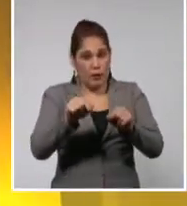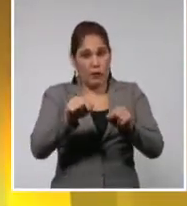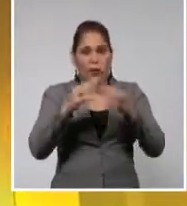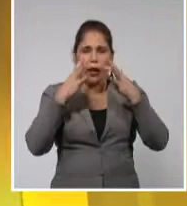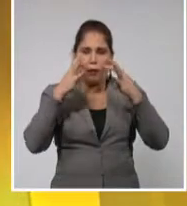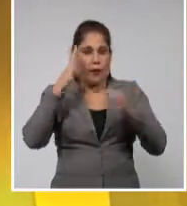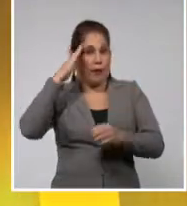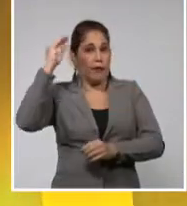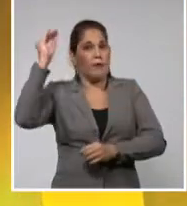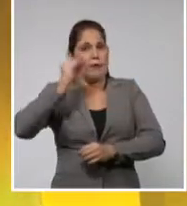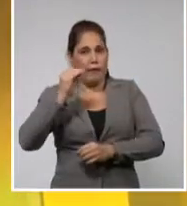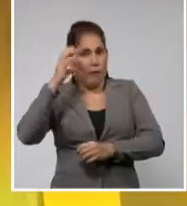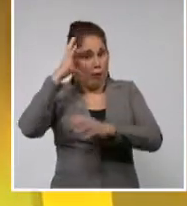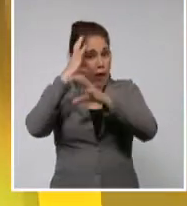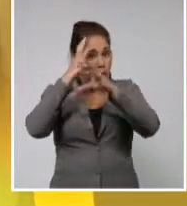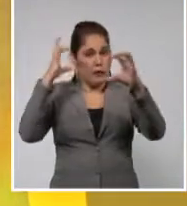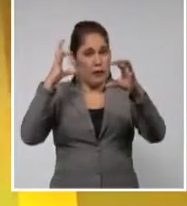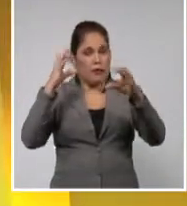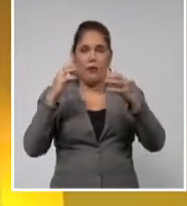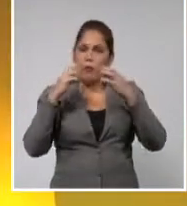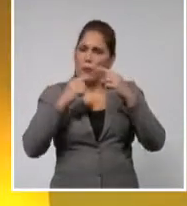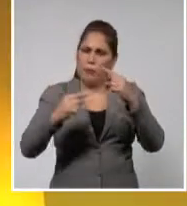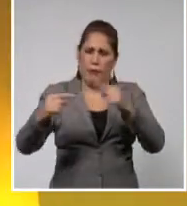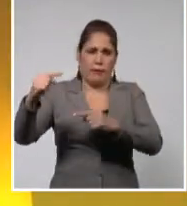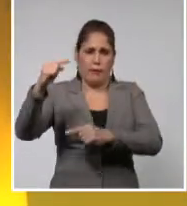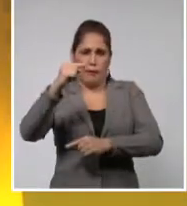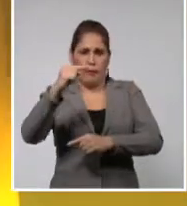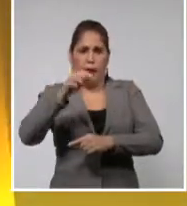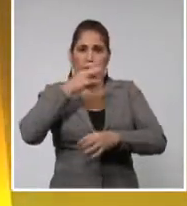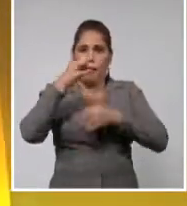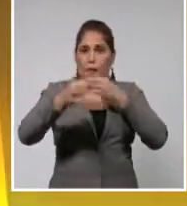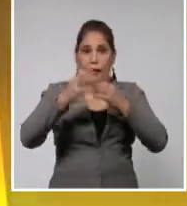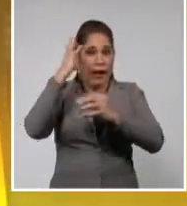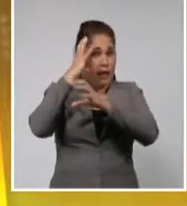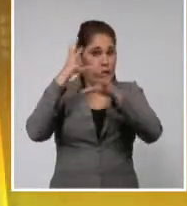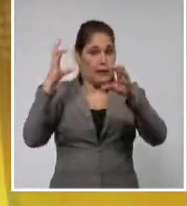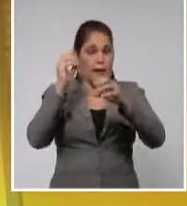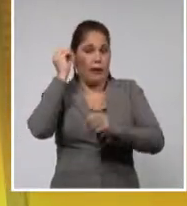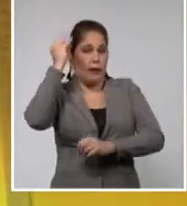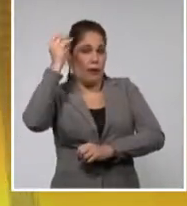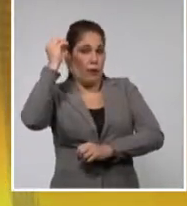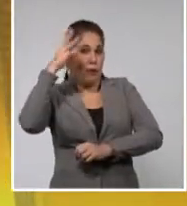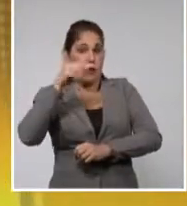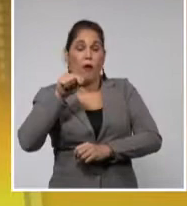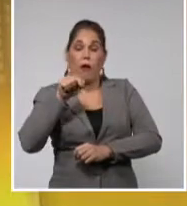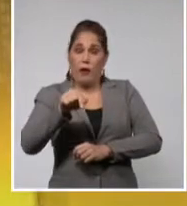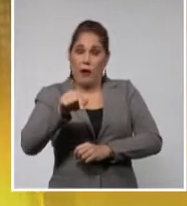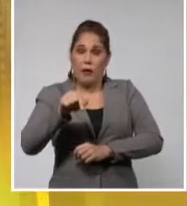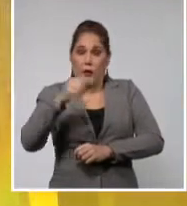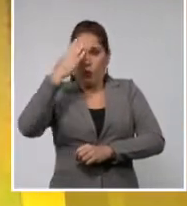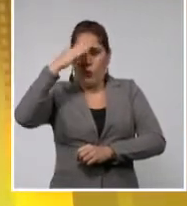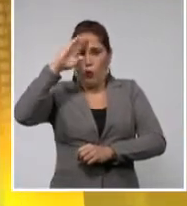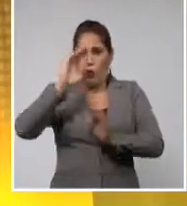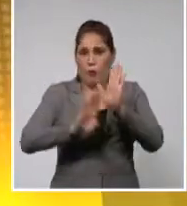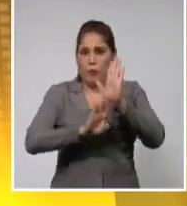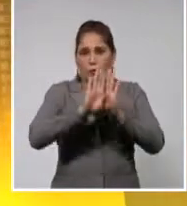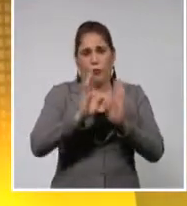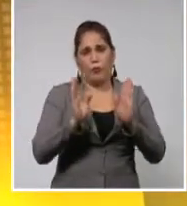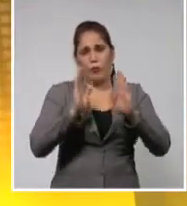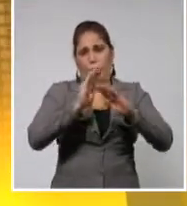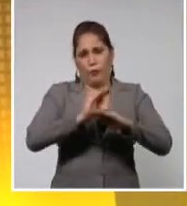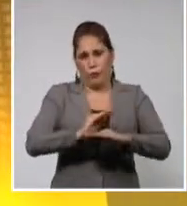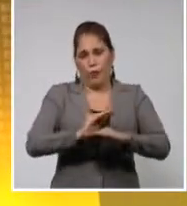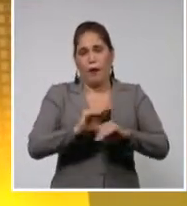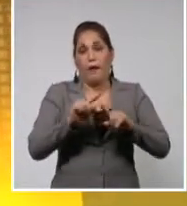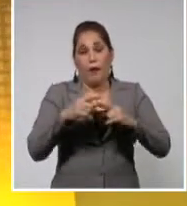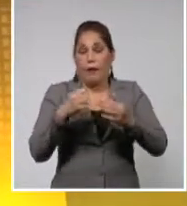de que la ciencia es fundamental. O sea, se ha dicho que sin la ciencia y la innovación, el país no puede desarrollarse. Y en el caso de